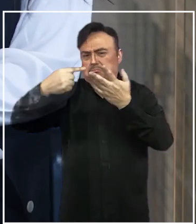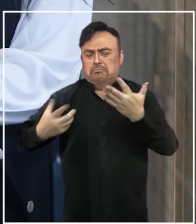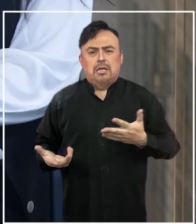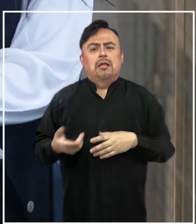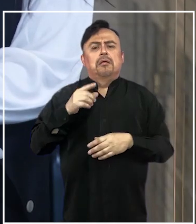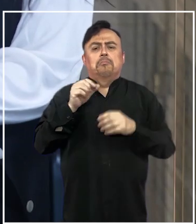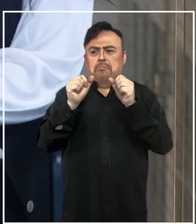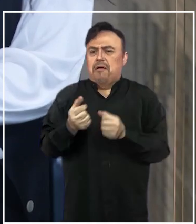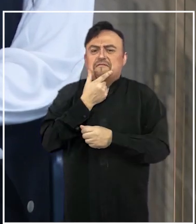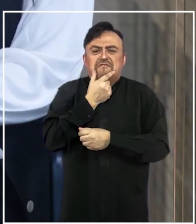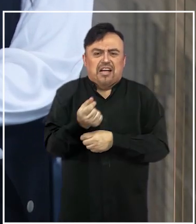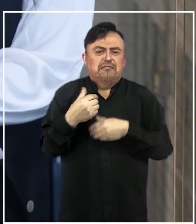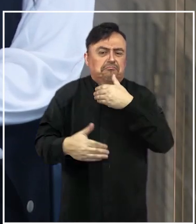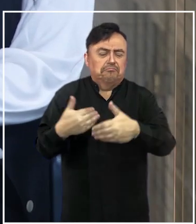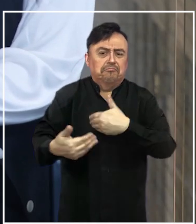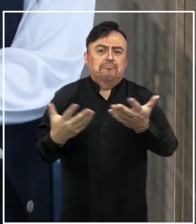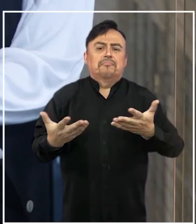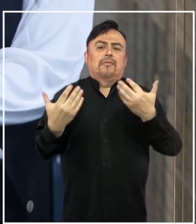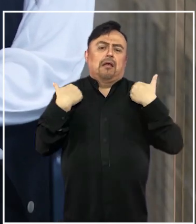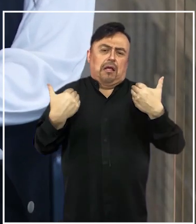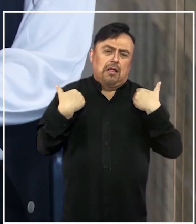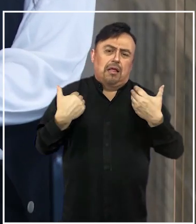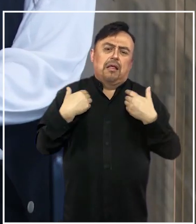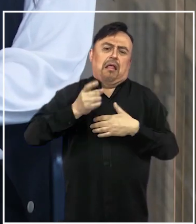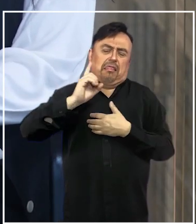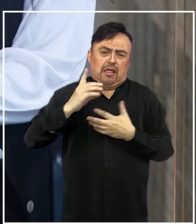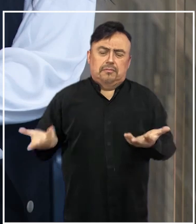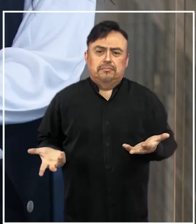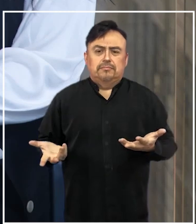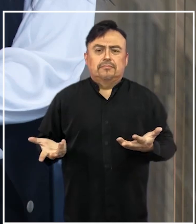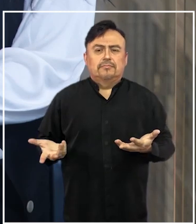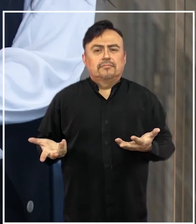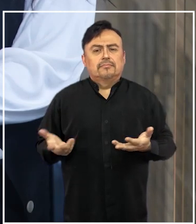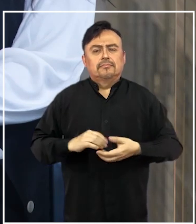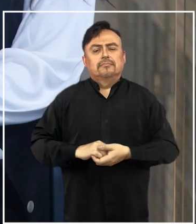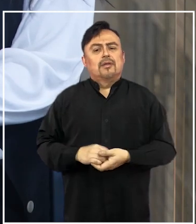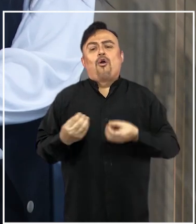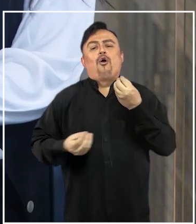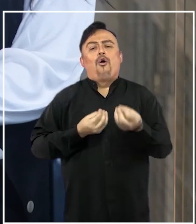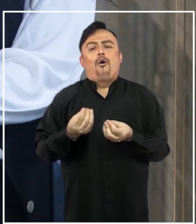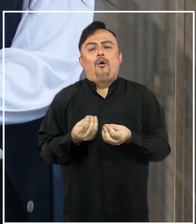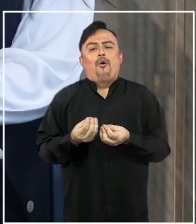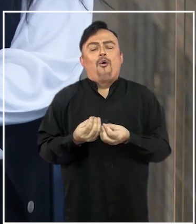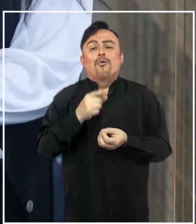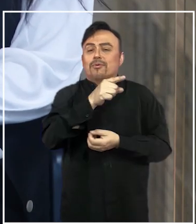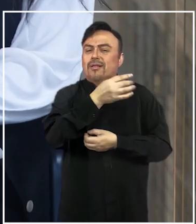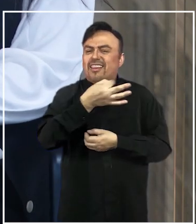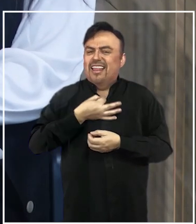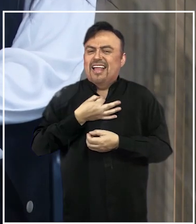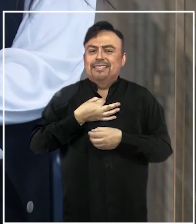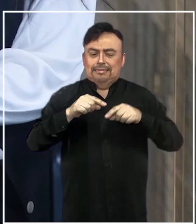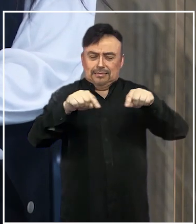la participación de los atletas que tienen una discapacidad. Y cómo podemos ir a, usted ha hablado también de lo